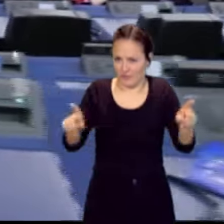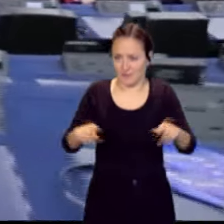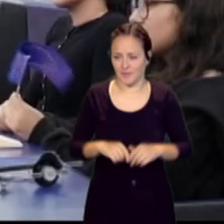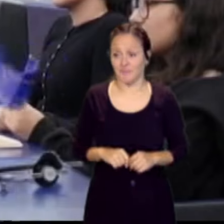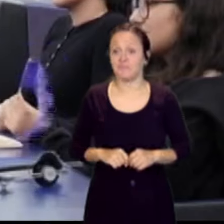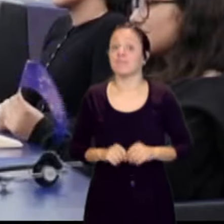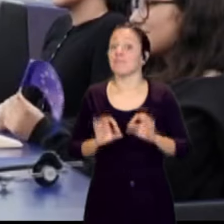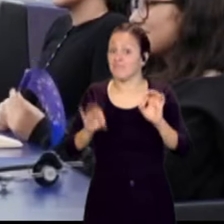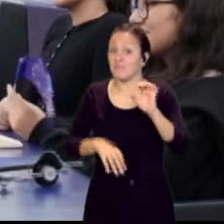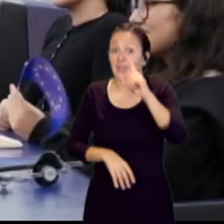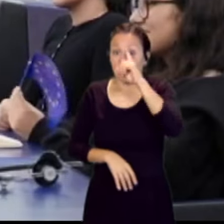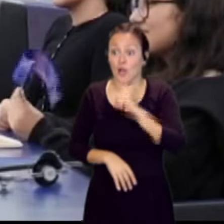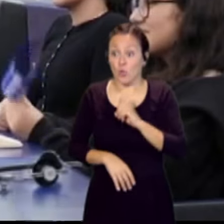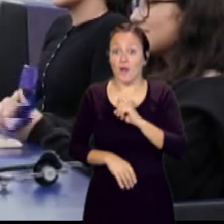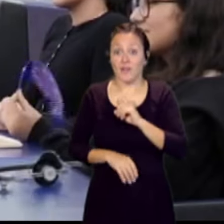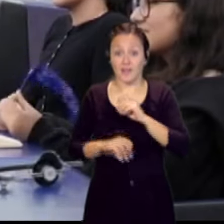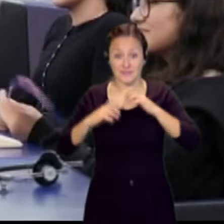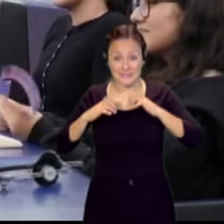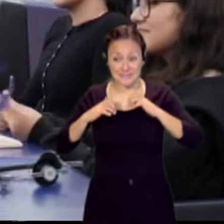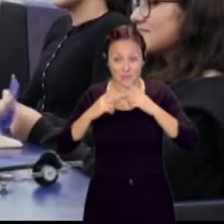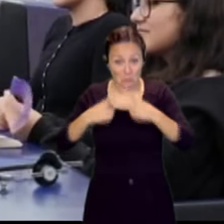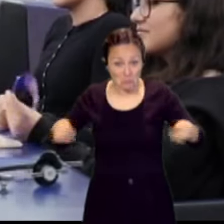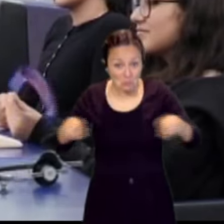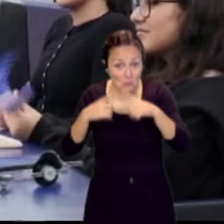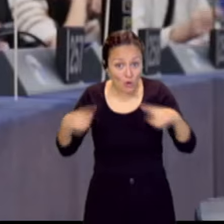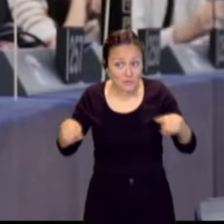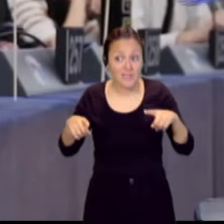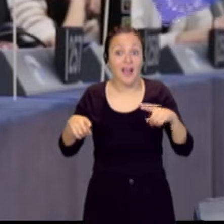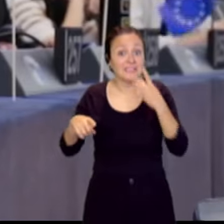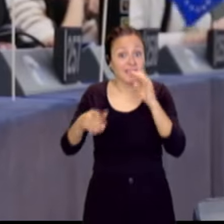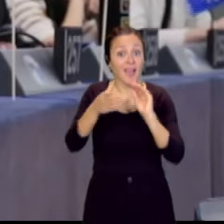Y sí, recuerden que la composición de esta gran sinfonía está en nuestras manos.